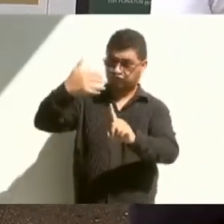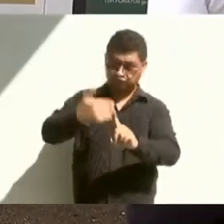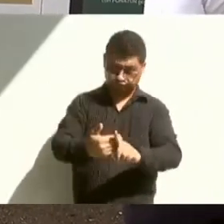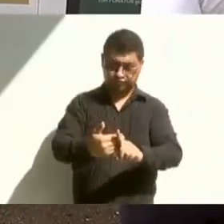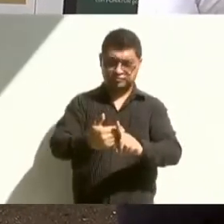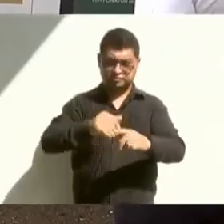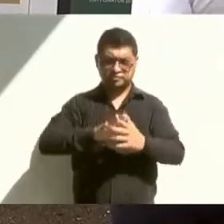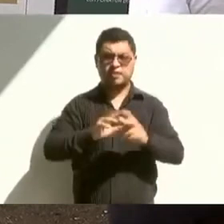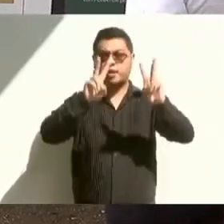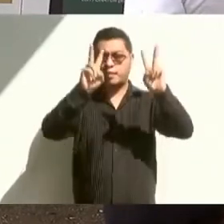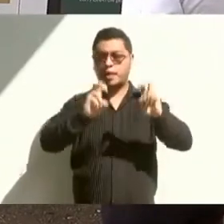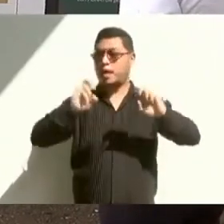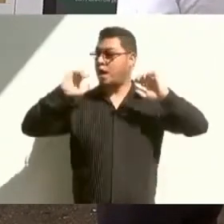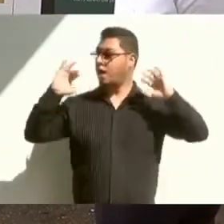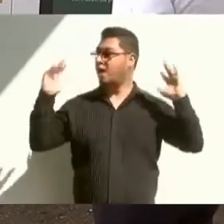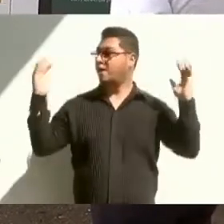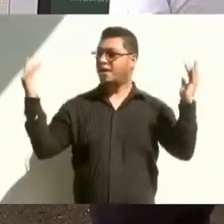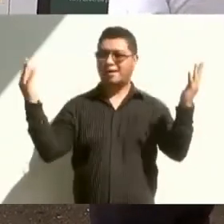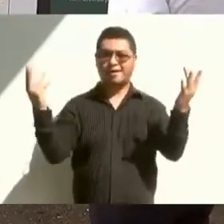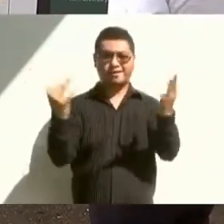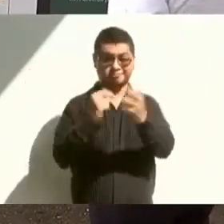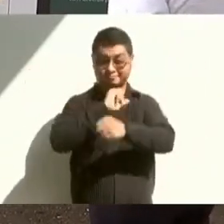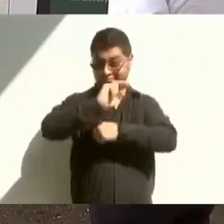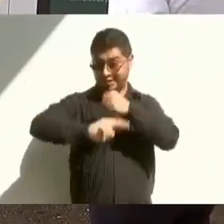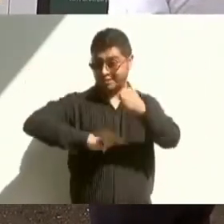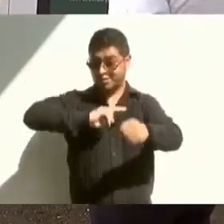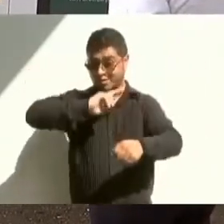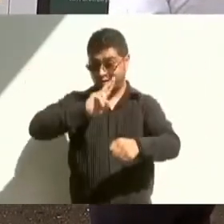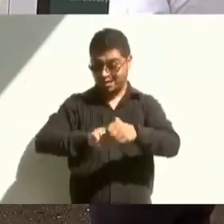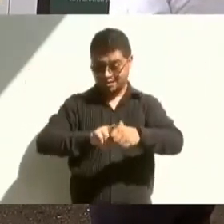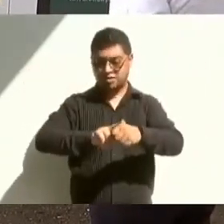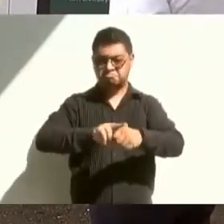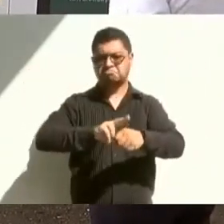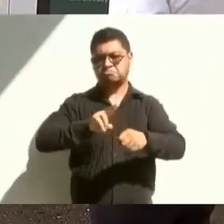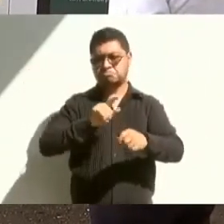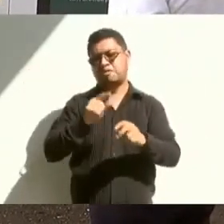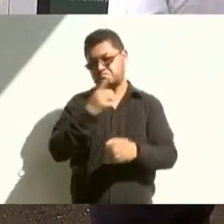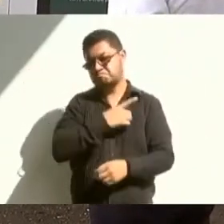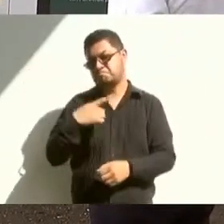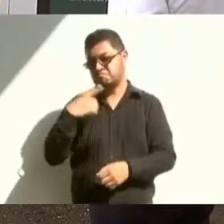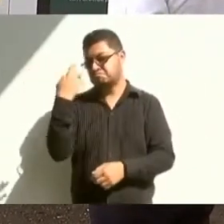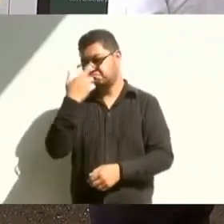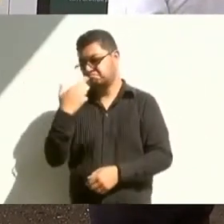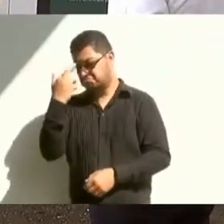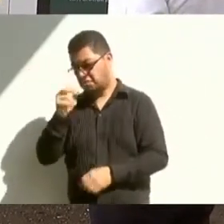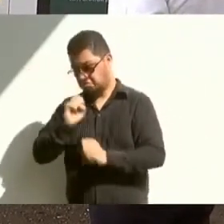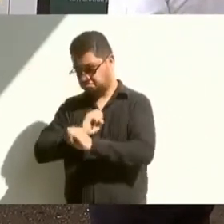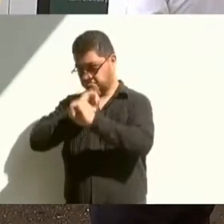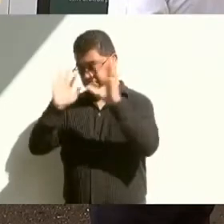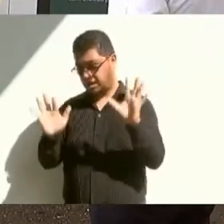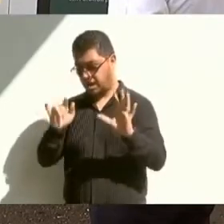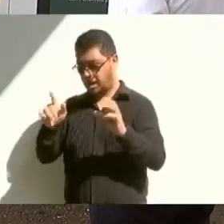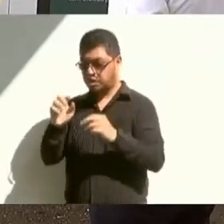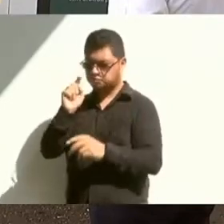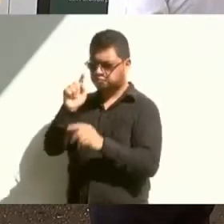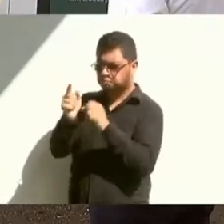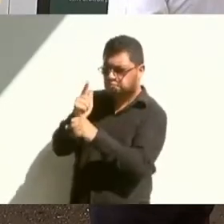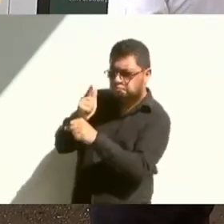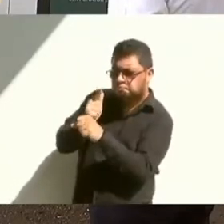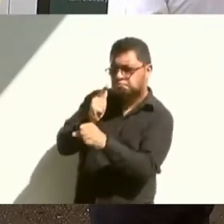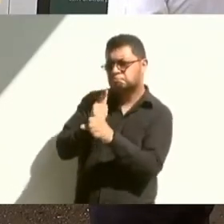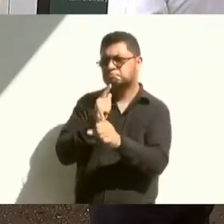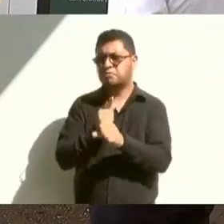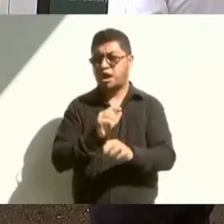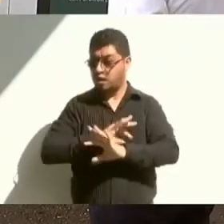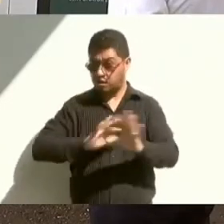La parte ambiental, pues, está todavía prácticamente, se tiene que revisar, obviamente, aquí me voy a revisar de estar rechicando todo esto, pero es sobre una